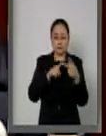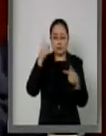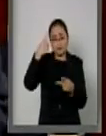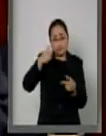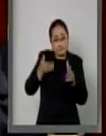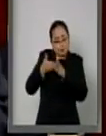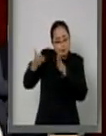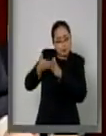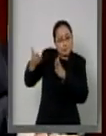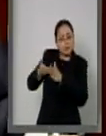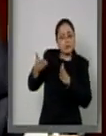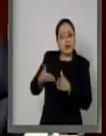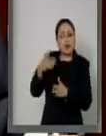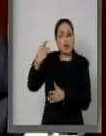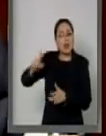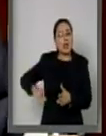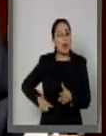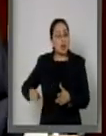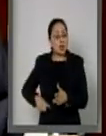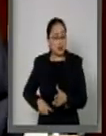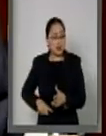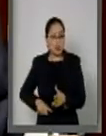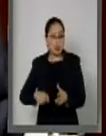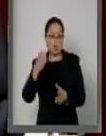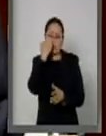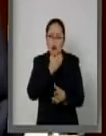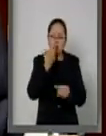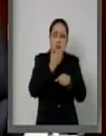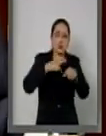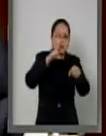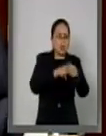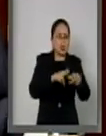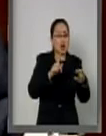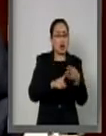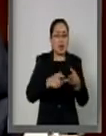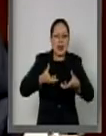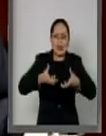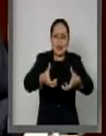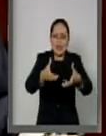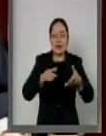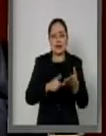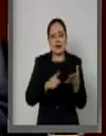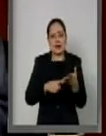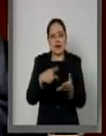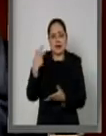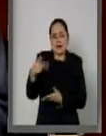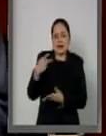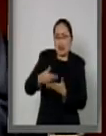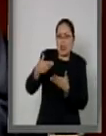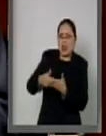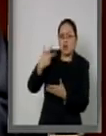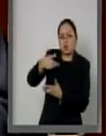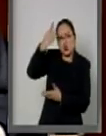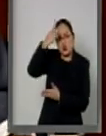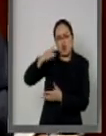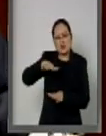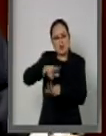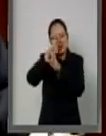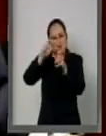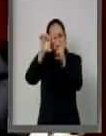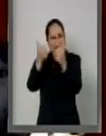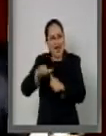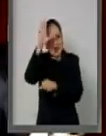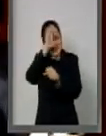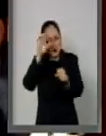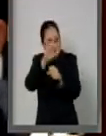infraestructura pública, de las escuelas, hospitales, carreteras y de nuestro patrimonio artístico. Y en tercer